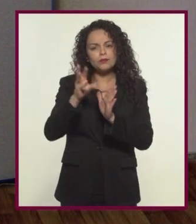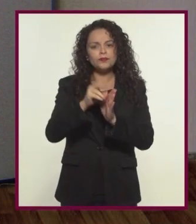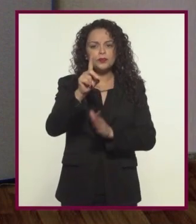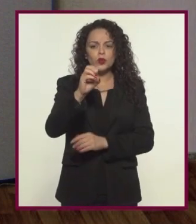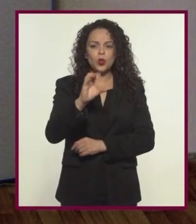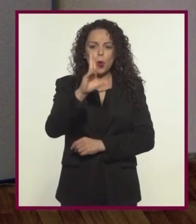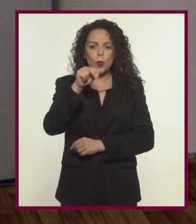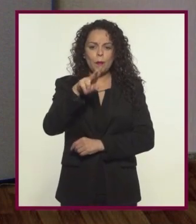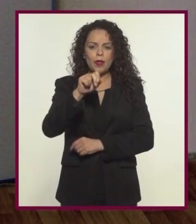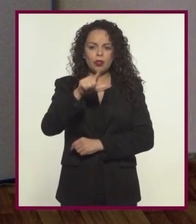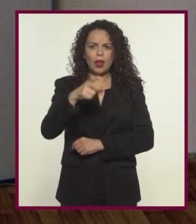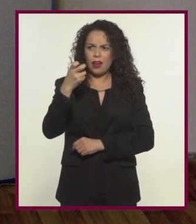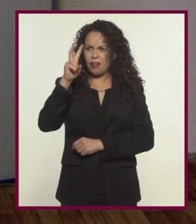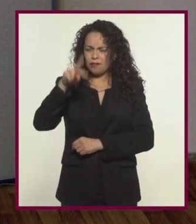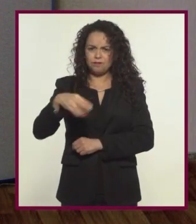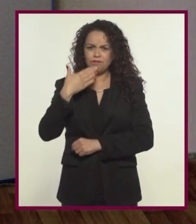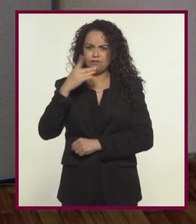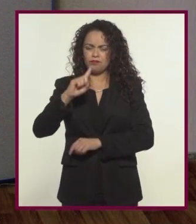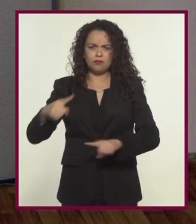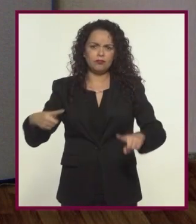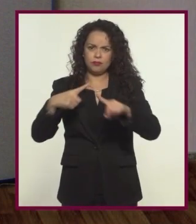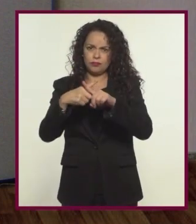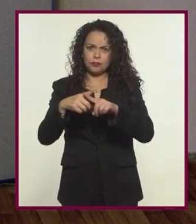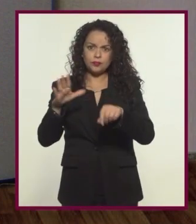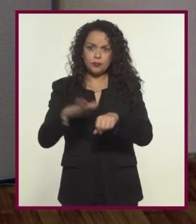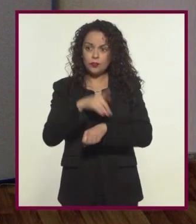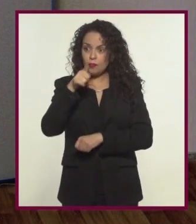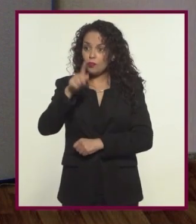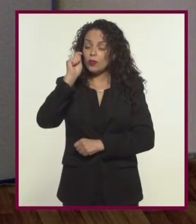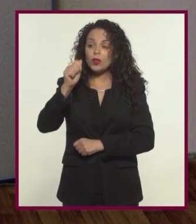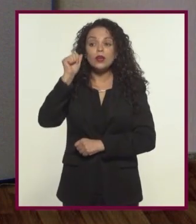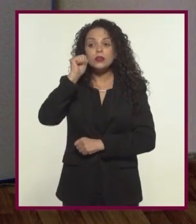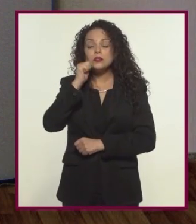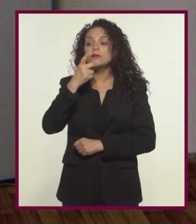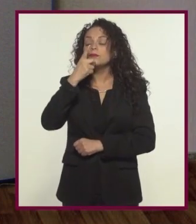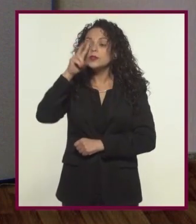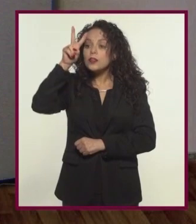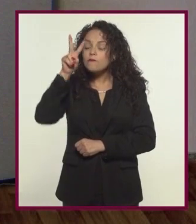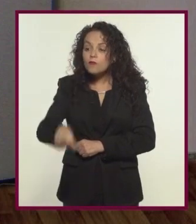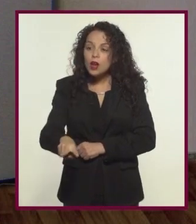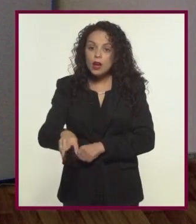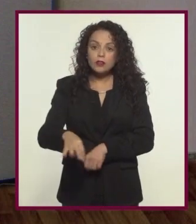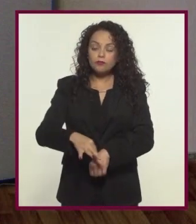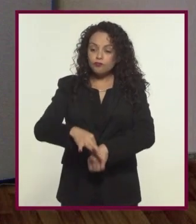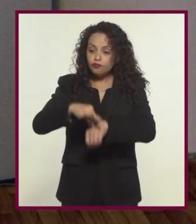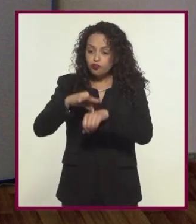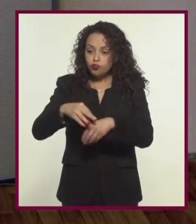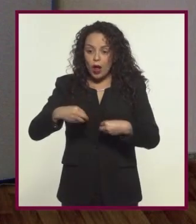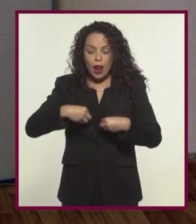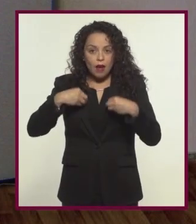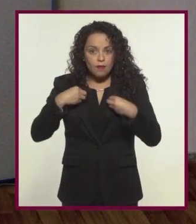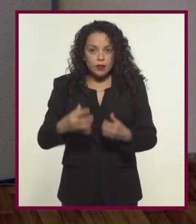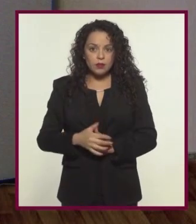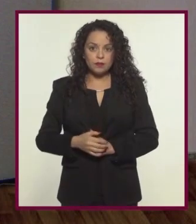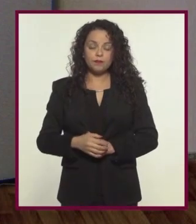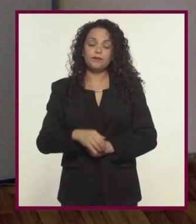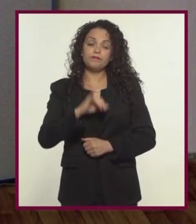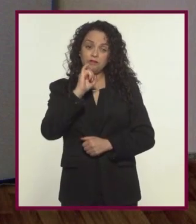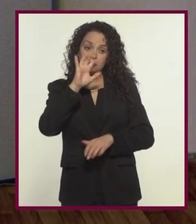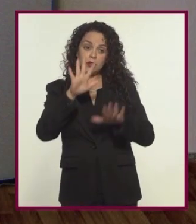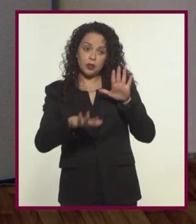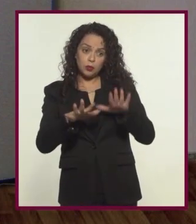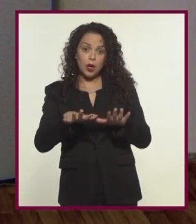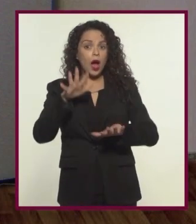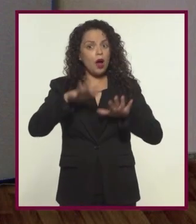documental. Eso suena bastante ilógico. ¿No se supone que los documentales hablan siempre de lo que sucede en la vida real? A